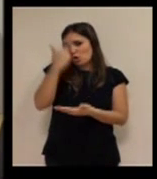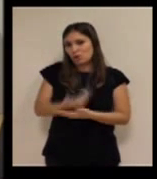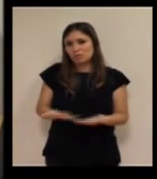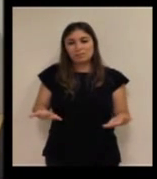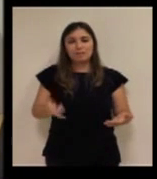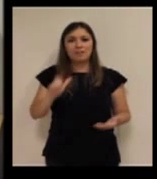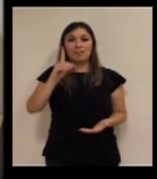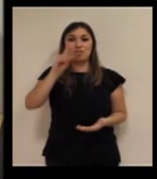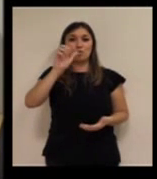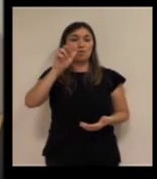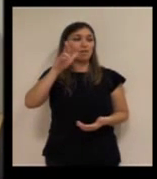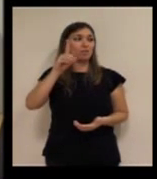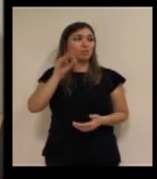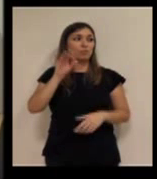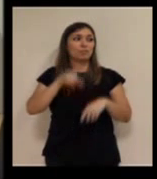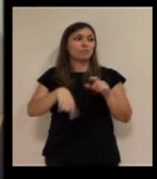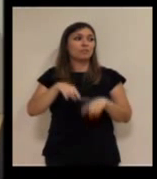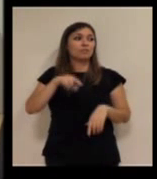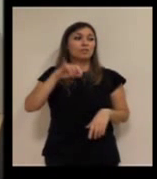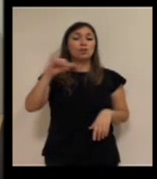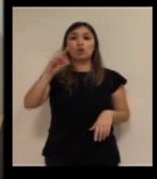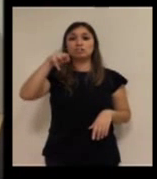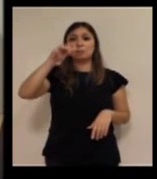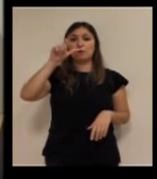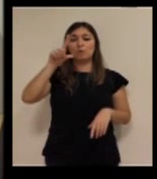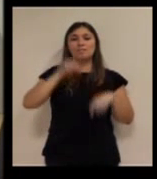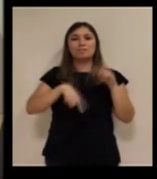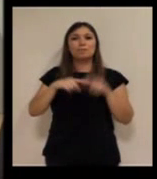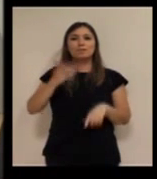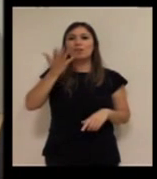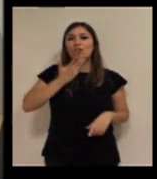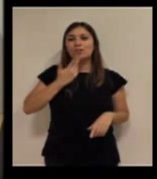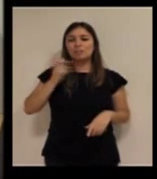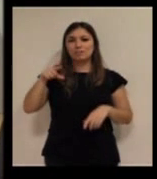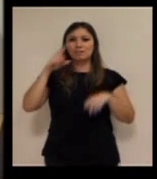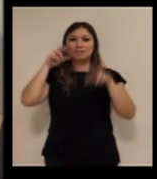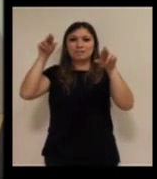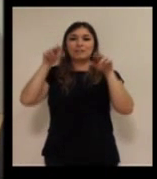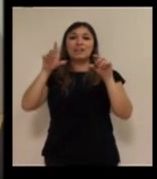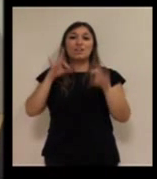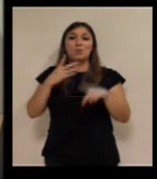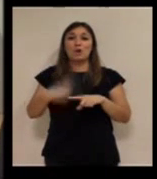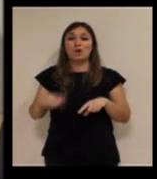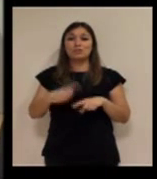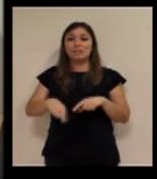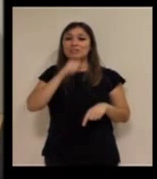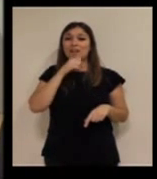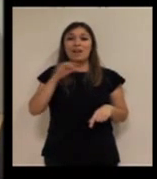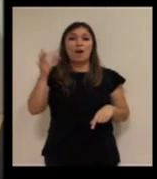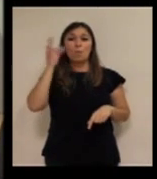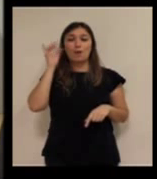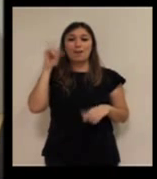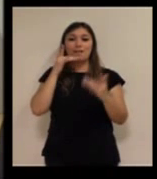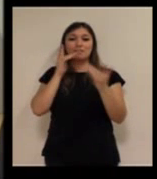Bueno, ahí viene mucha herencia del conocimiento de residencias. Dado cuenta que la pera de la abuela ha existido siempre. Pero yo entiendo que ahí viene